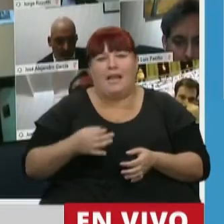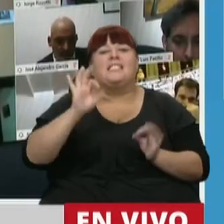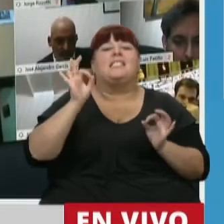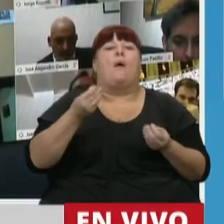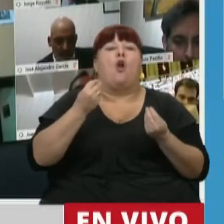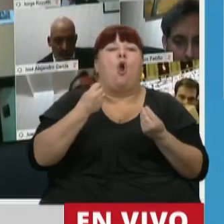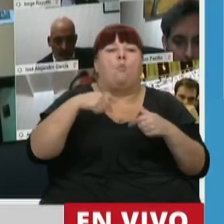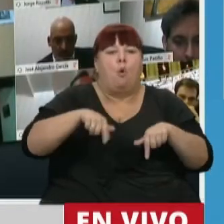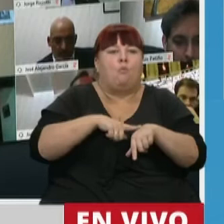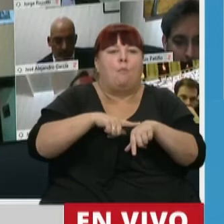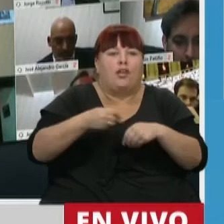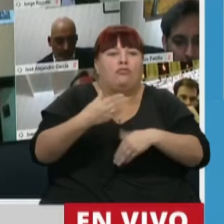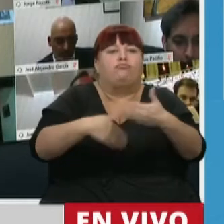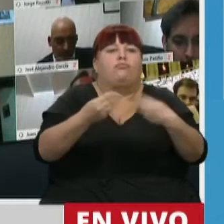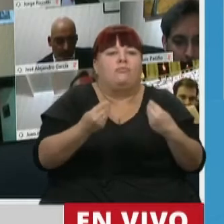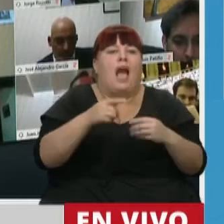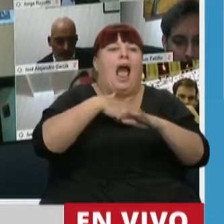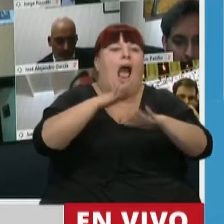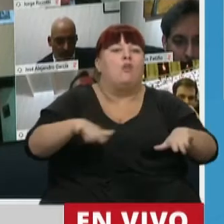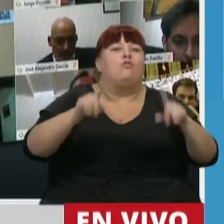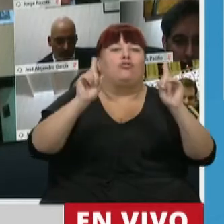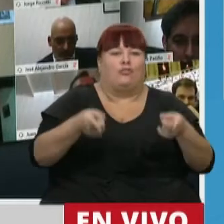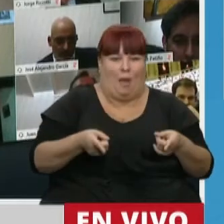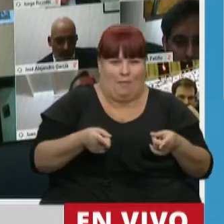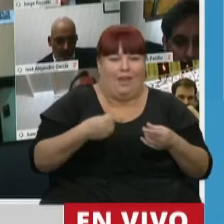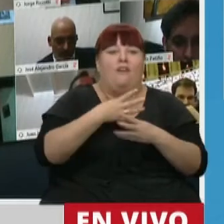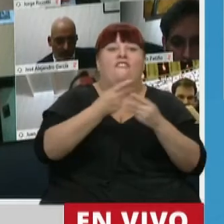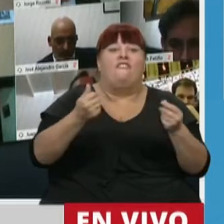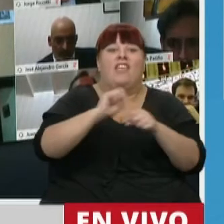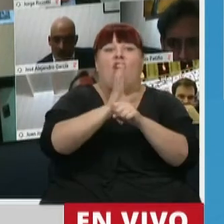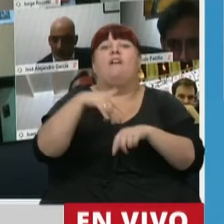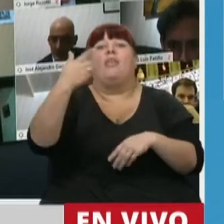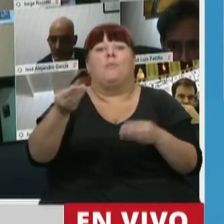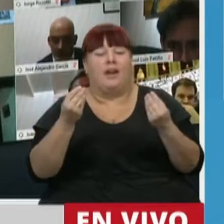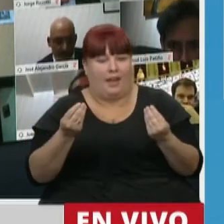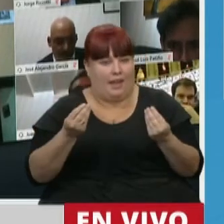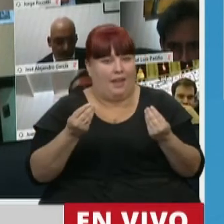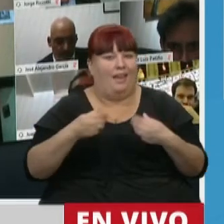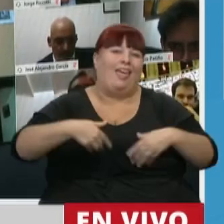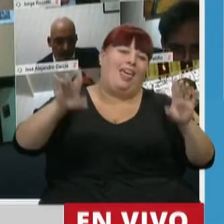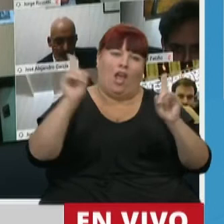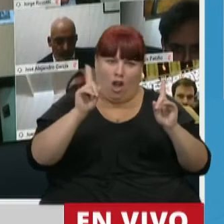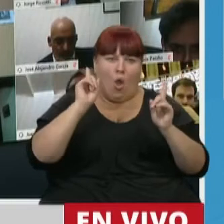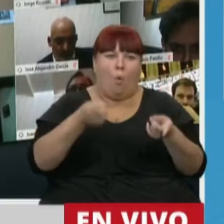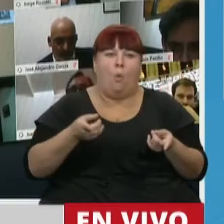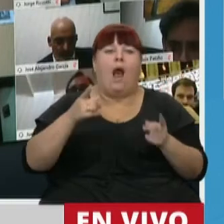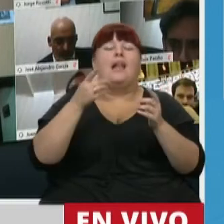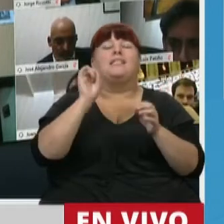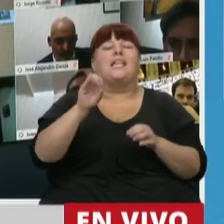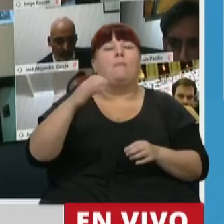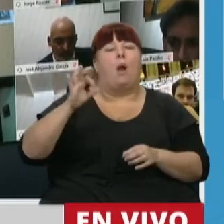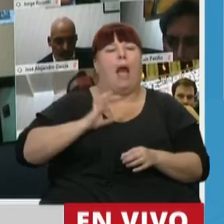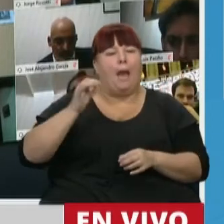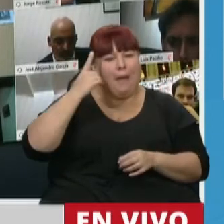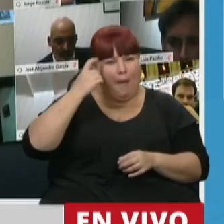saber dónde estamos parados y dónde están parados nuestros alumnos después de la pandemia. No hay que dejar las pruebas a aprender en la